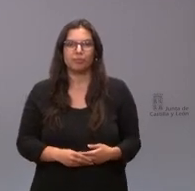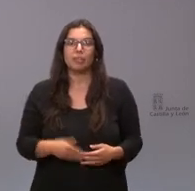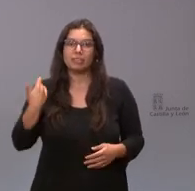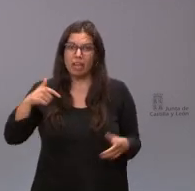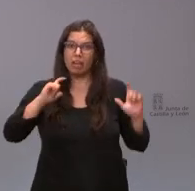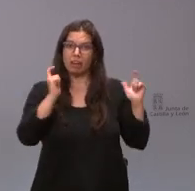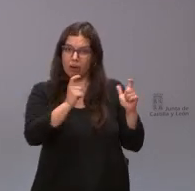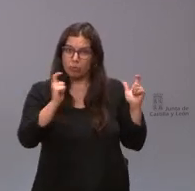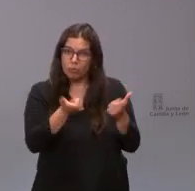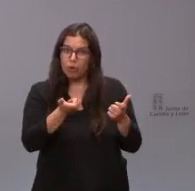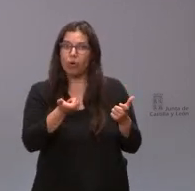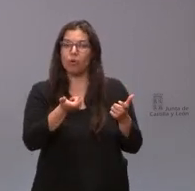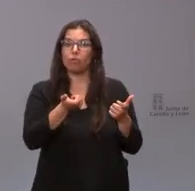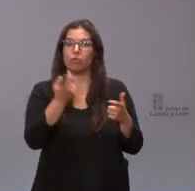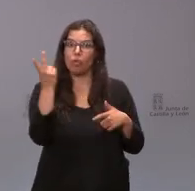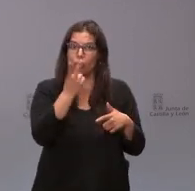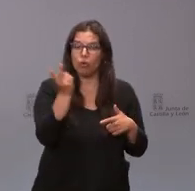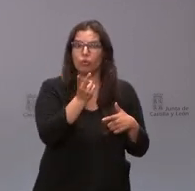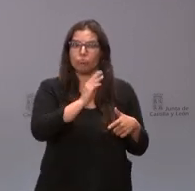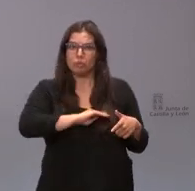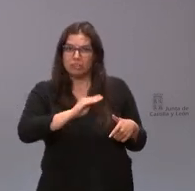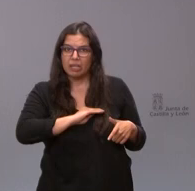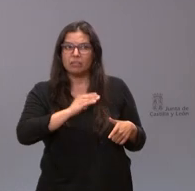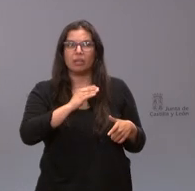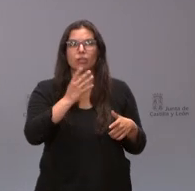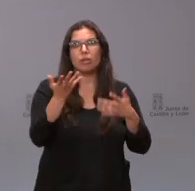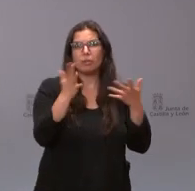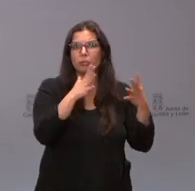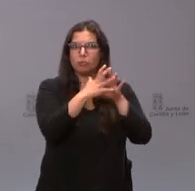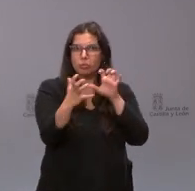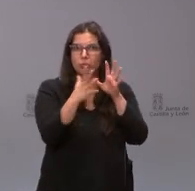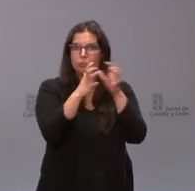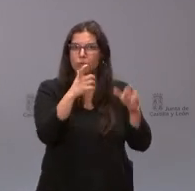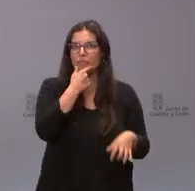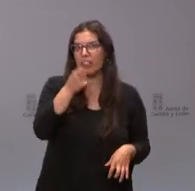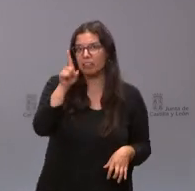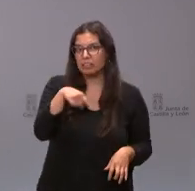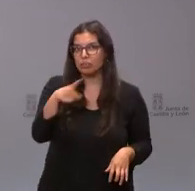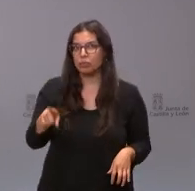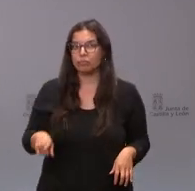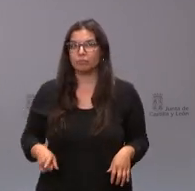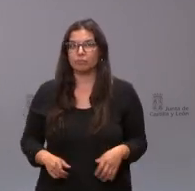reuniones las dos formaciones políticas cuál está siendo el grado de acuerdo de consenso y